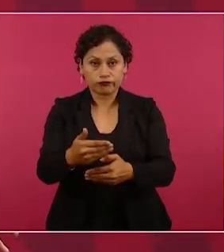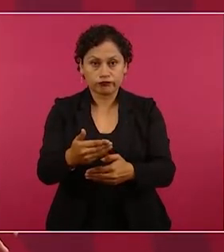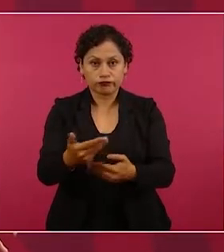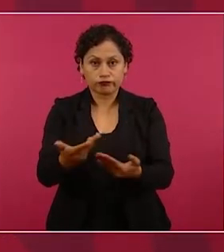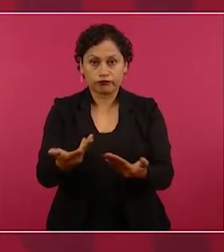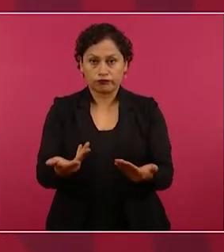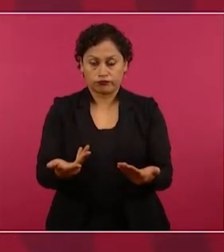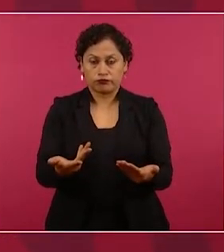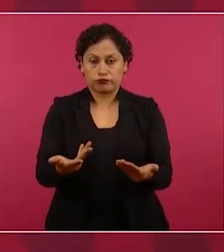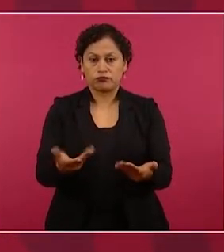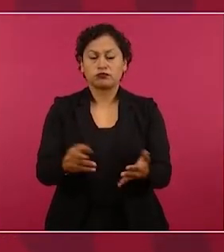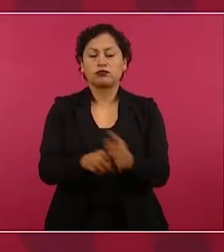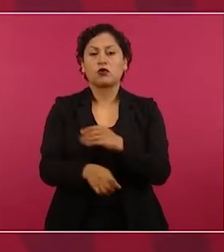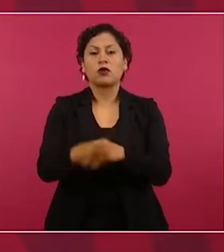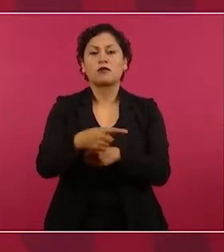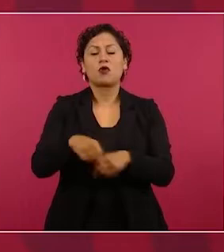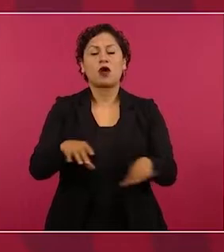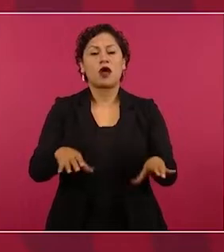criminales, criminales,